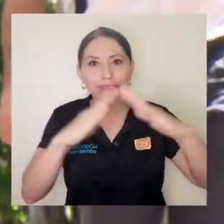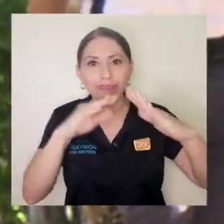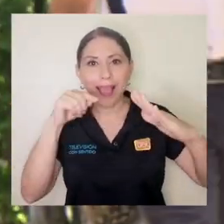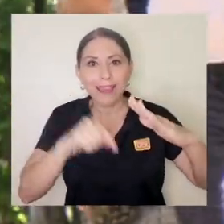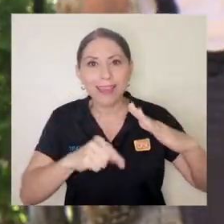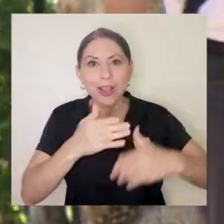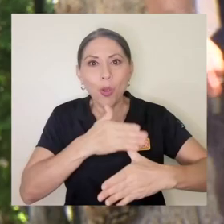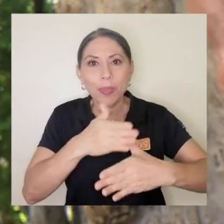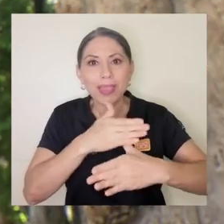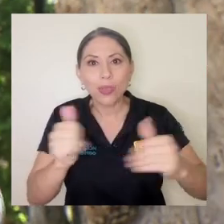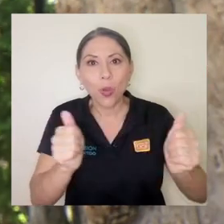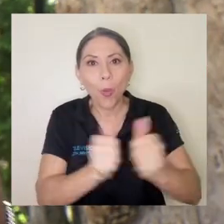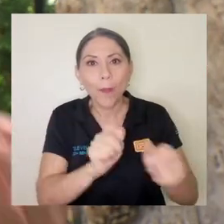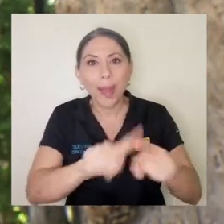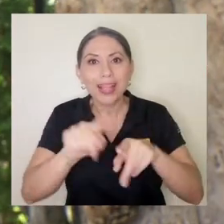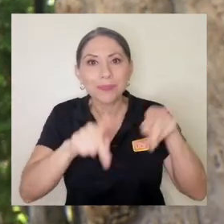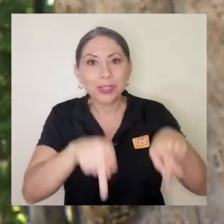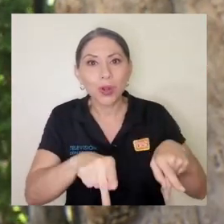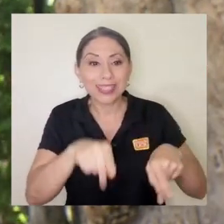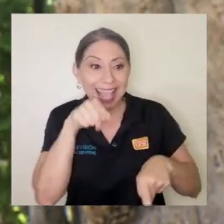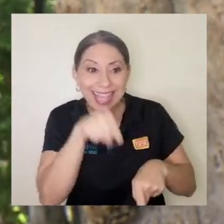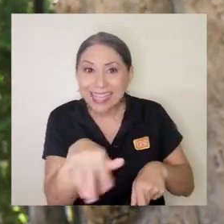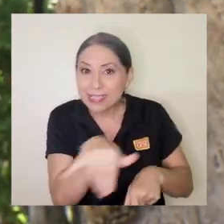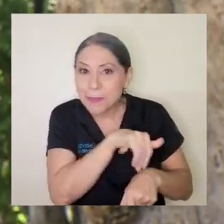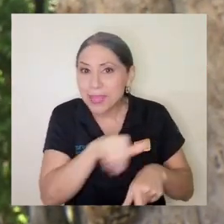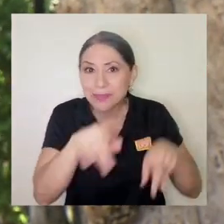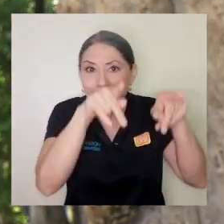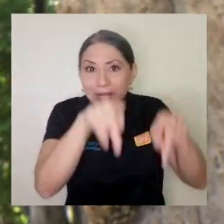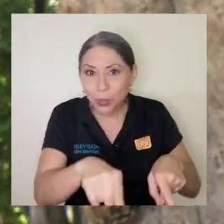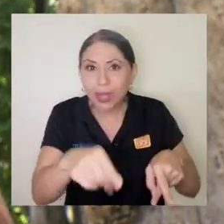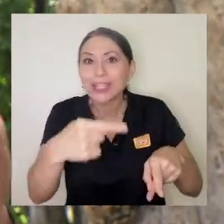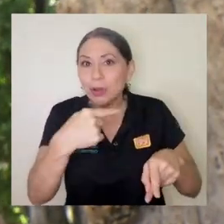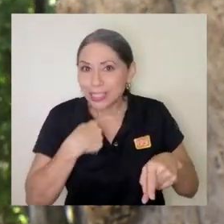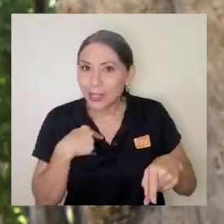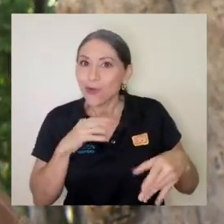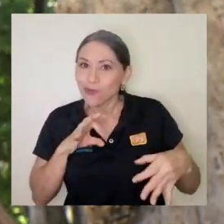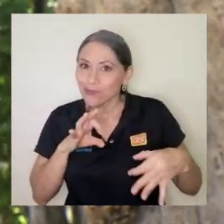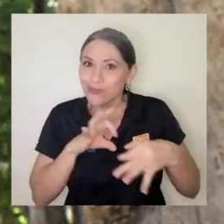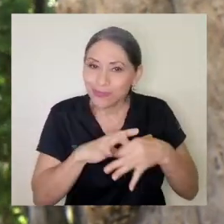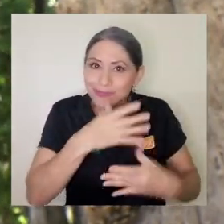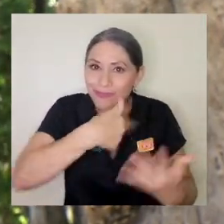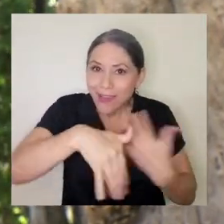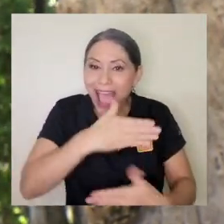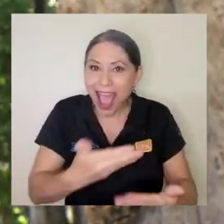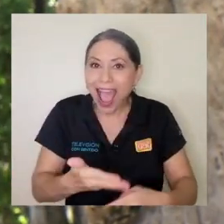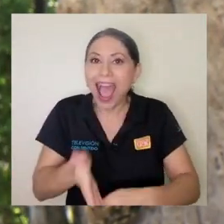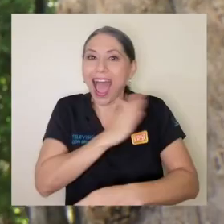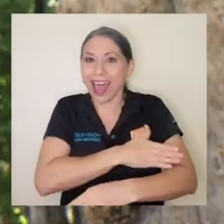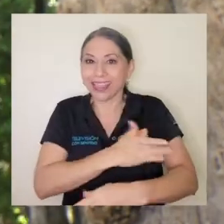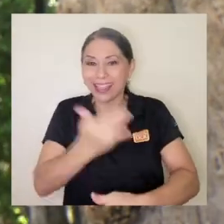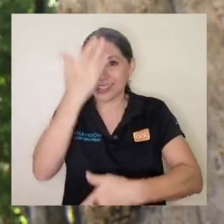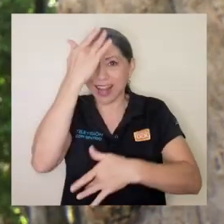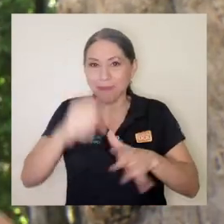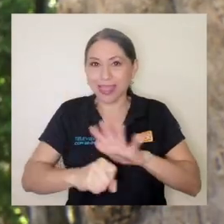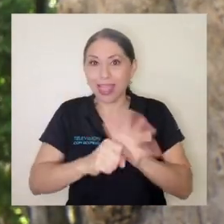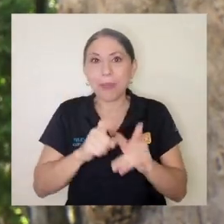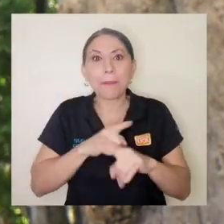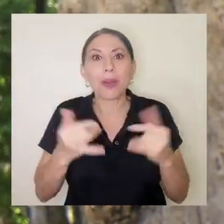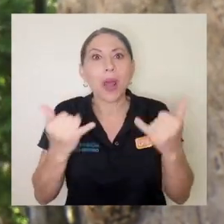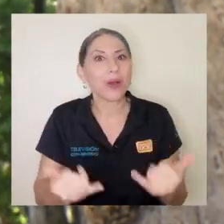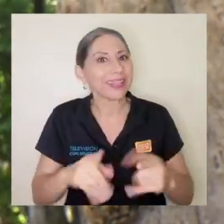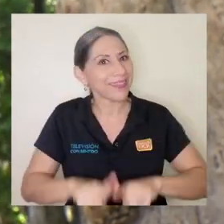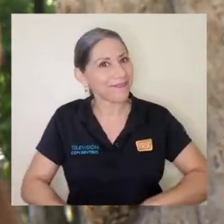igual son las mismas personas con las que yo convivía antes de la pandemia pero la dinámica es otra entonces de pronto